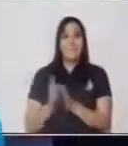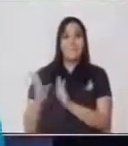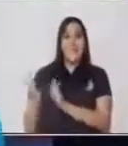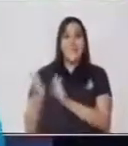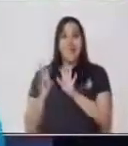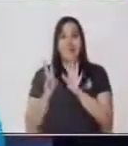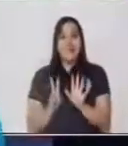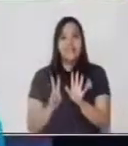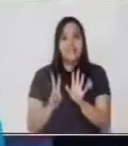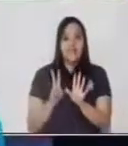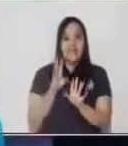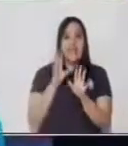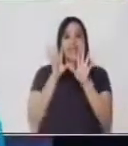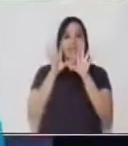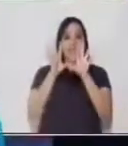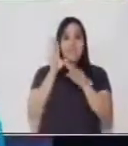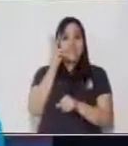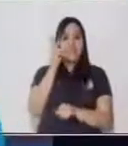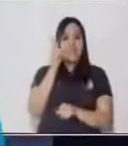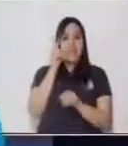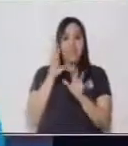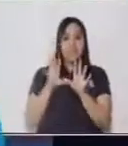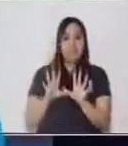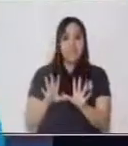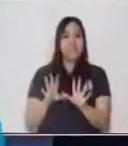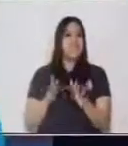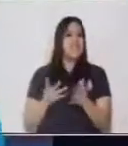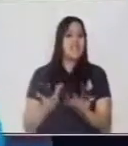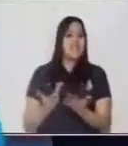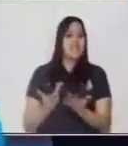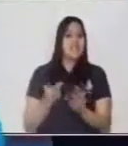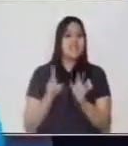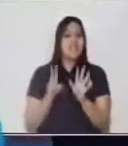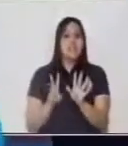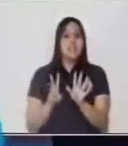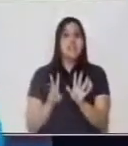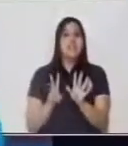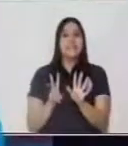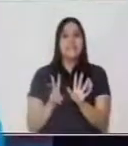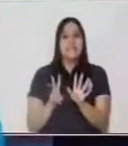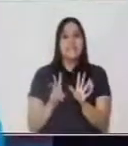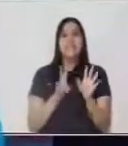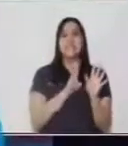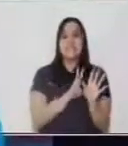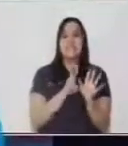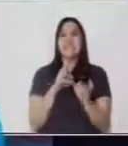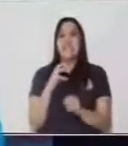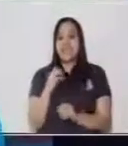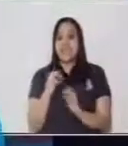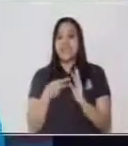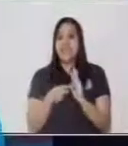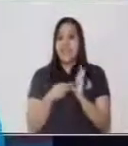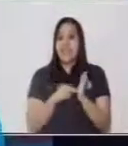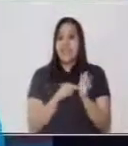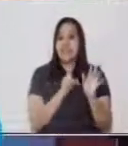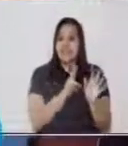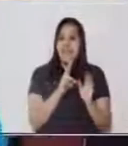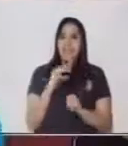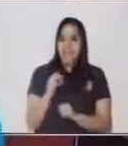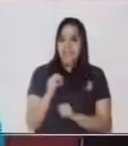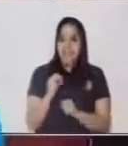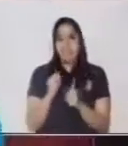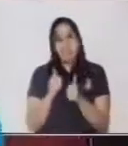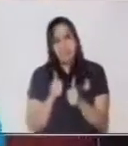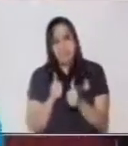en las decenas sería 70. Muy bien. Porque lo